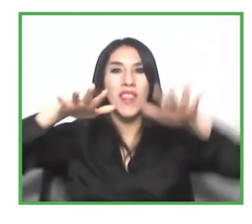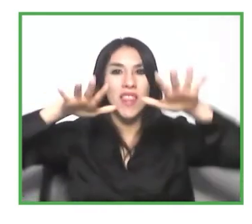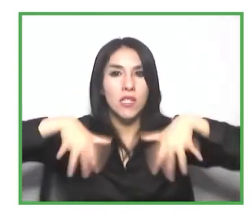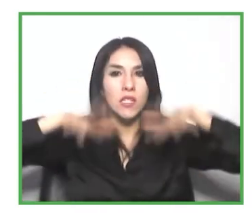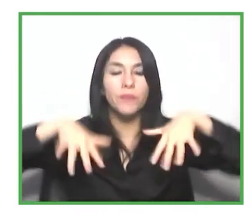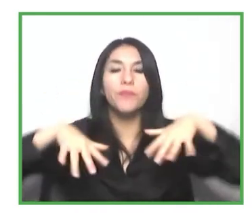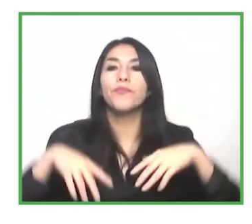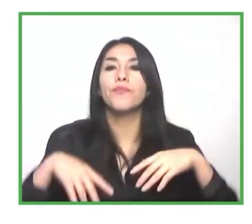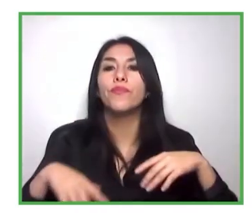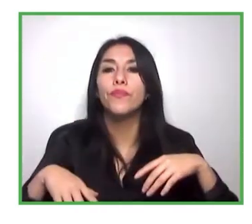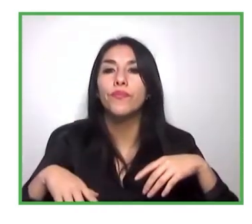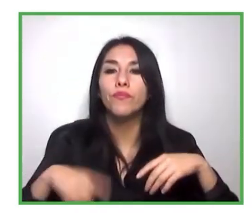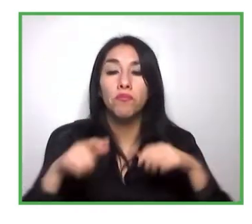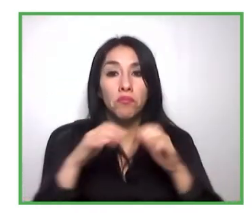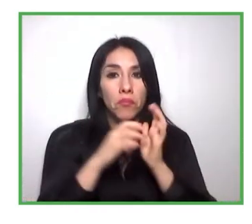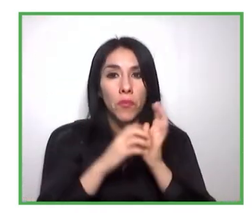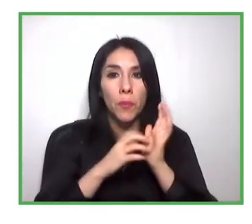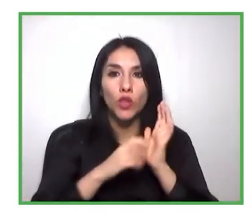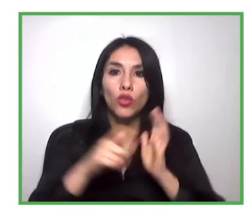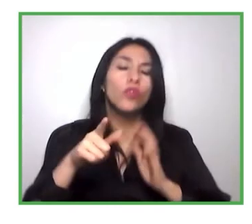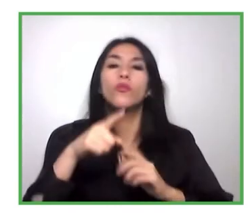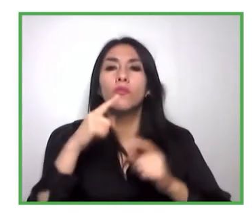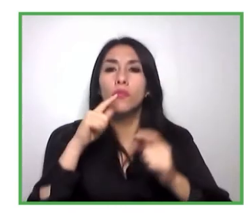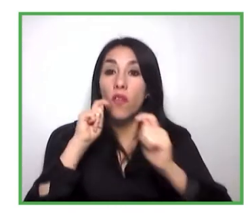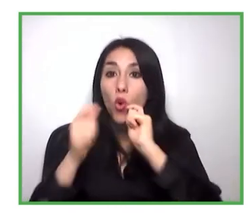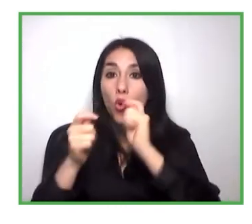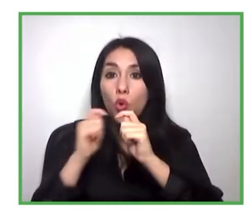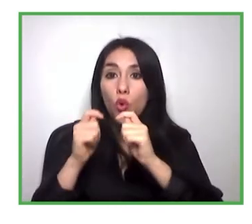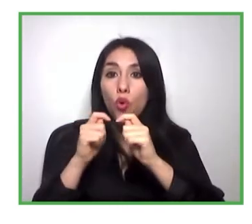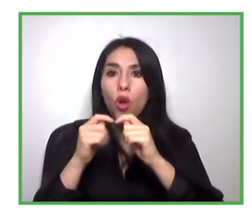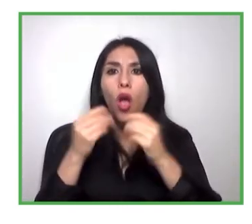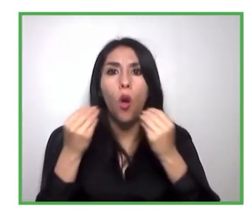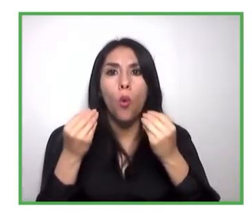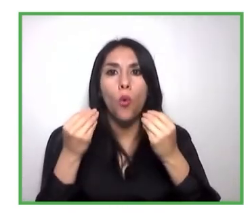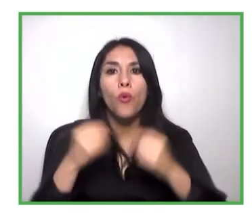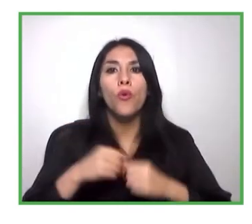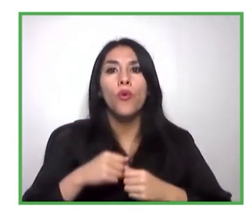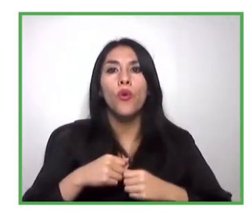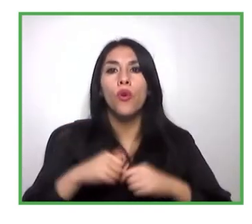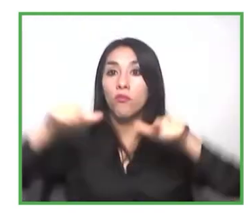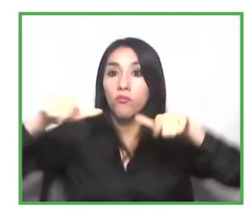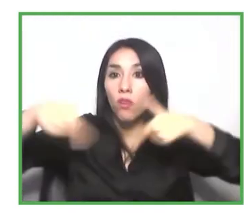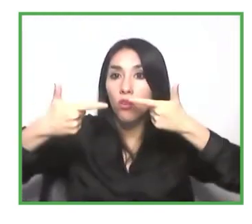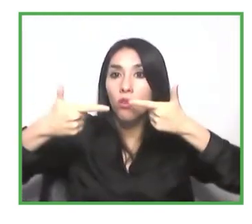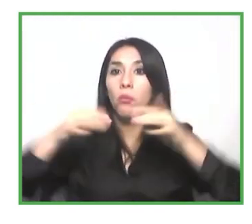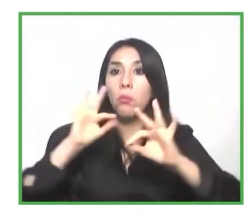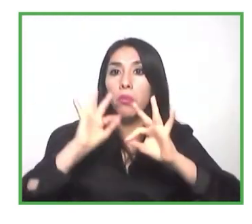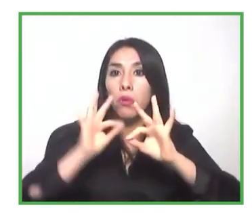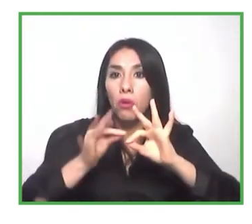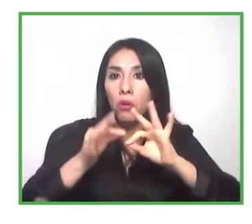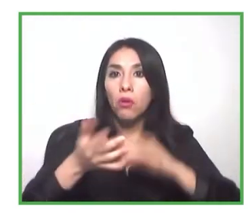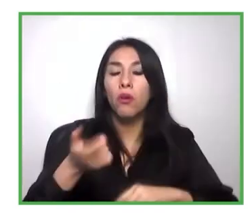para que las personas con discapacidad se puedan conectar de una manera agendada, y no de manera